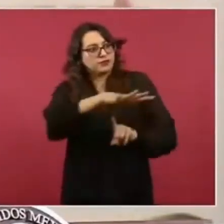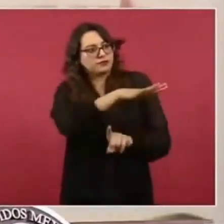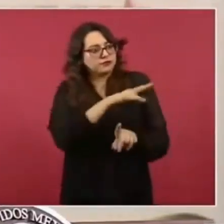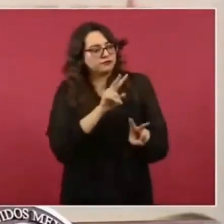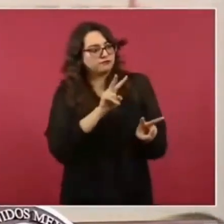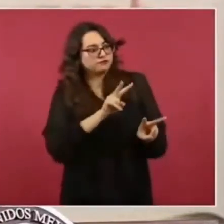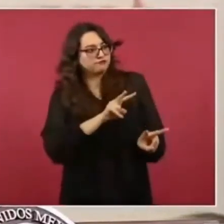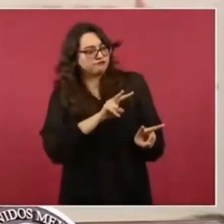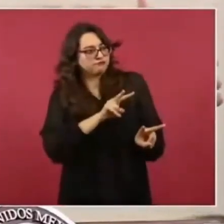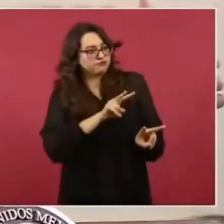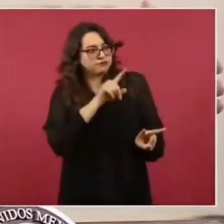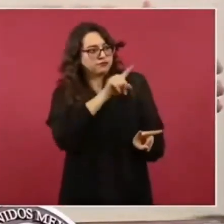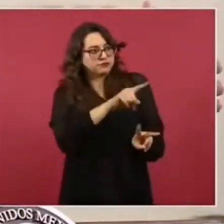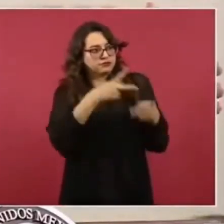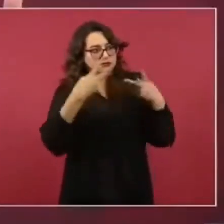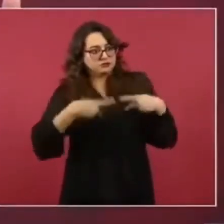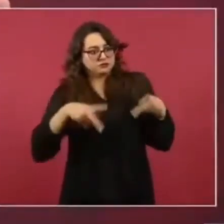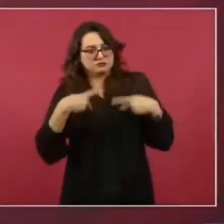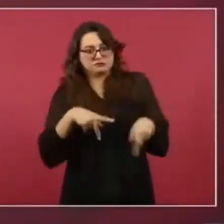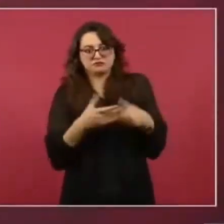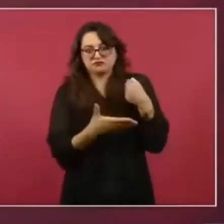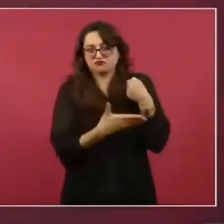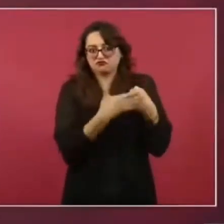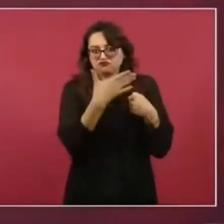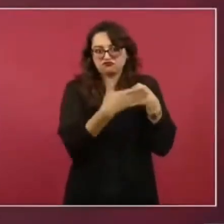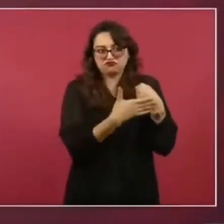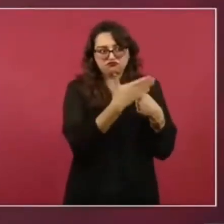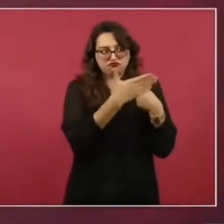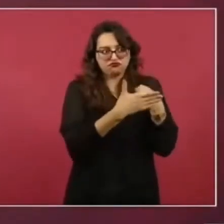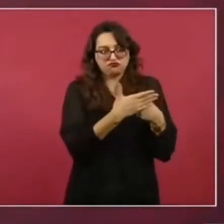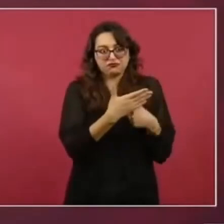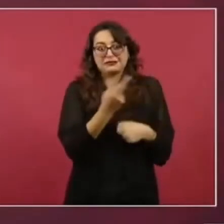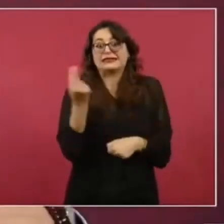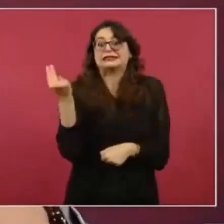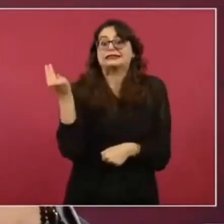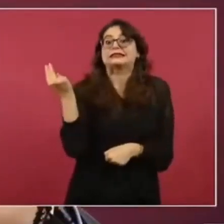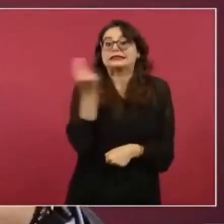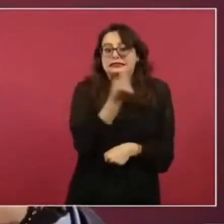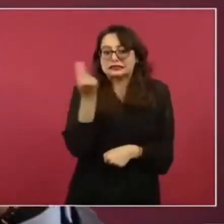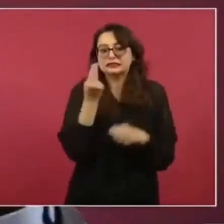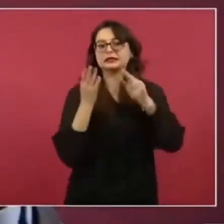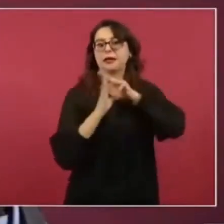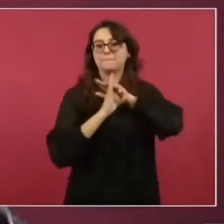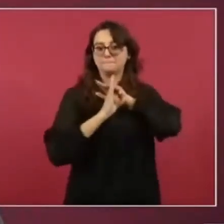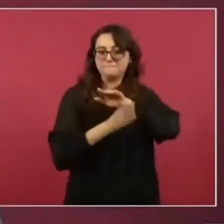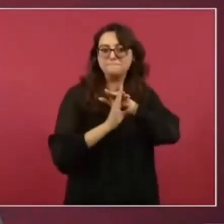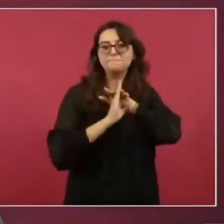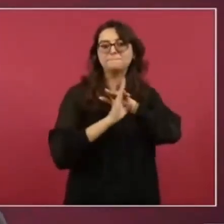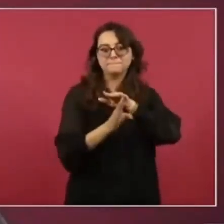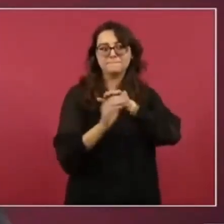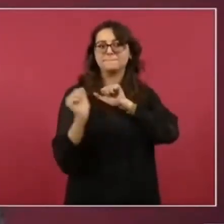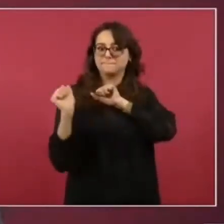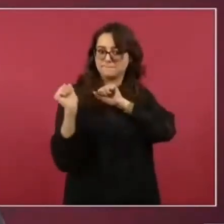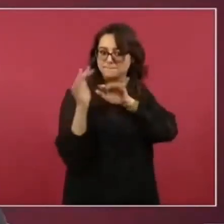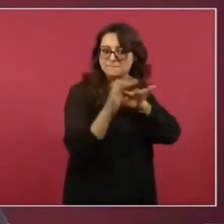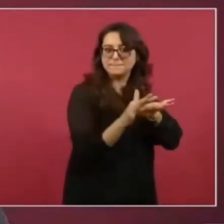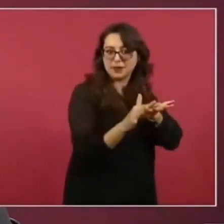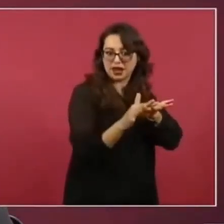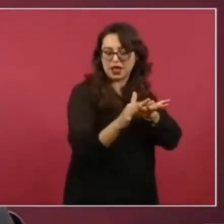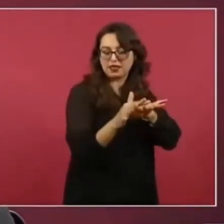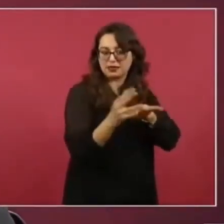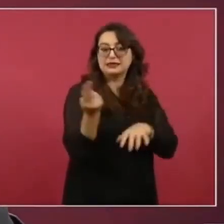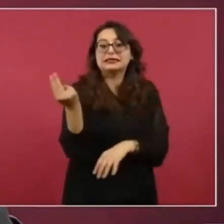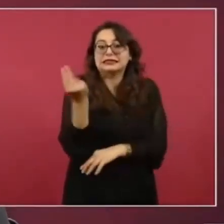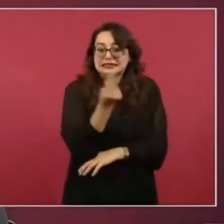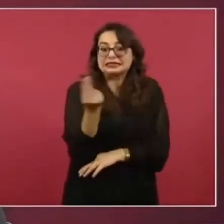proceso y más ordenado sería muchísimo mejor. Qué bueno que se tomó la decisión del presidente Biden de ahora ofrecer 100 mil